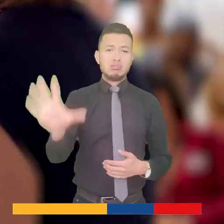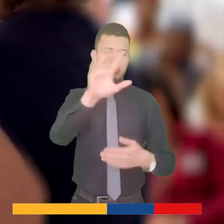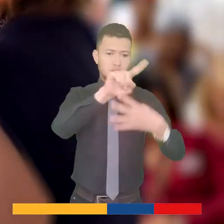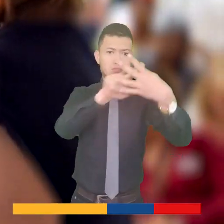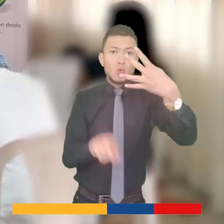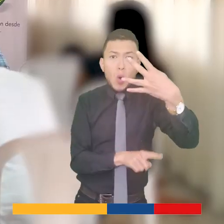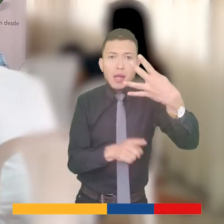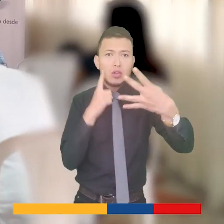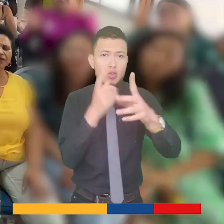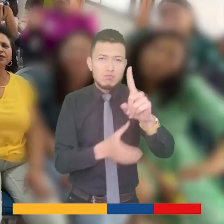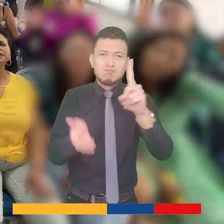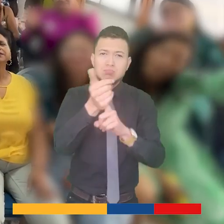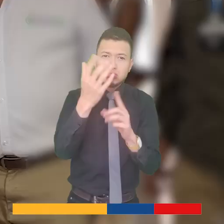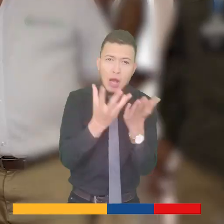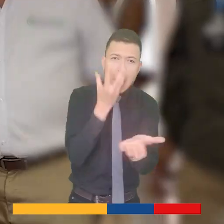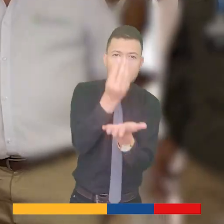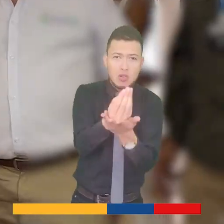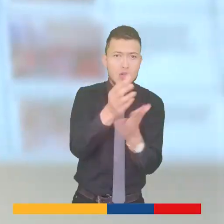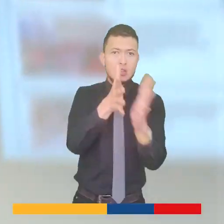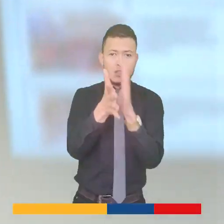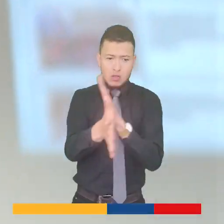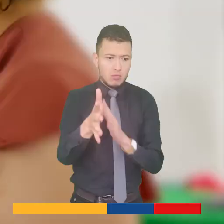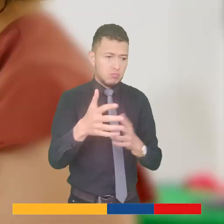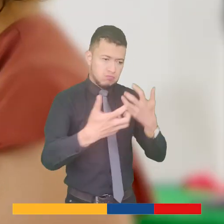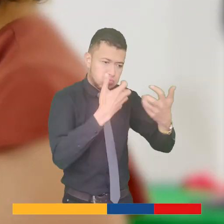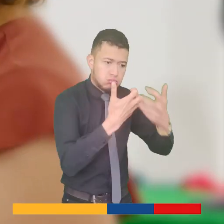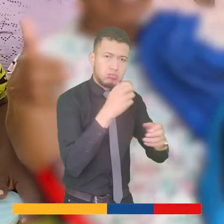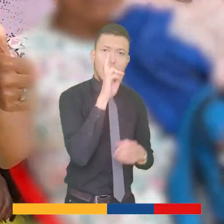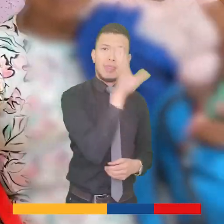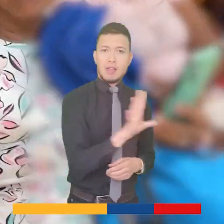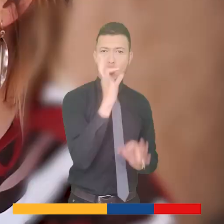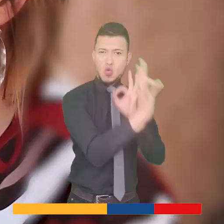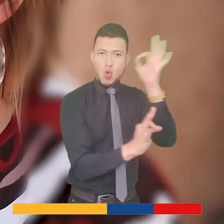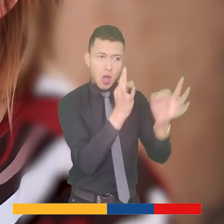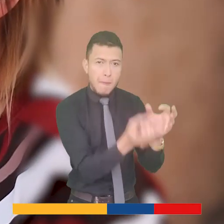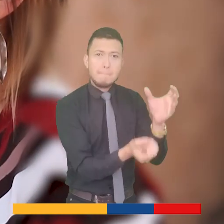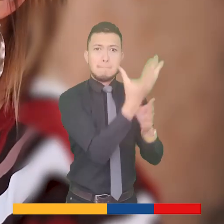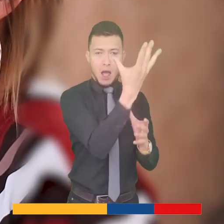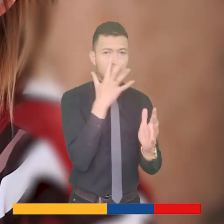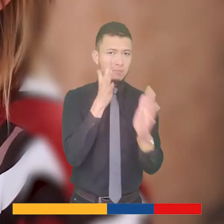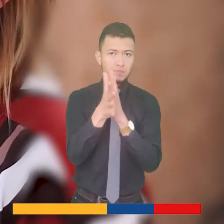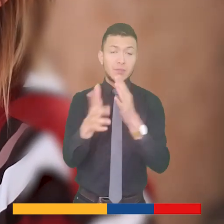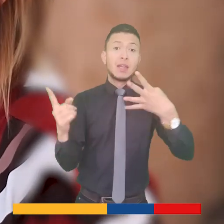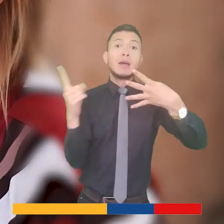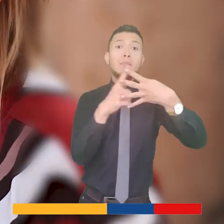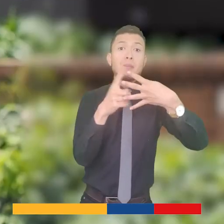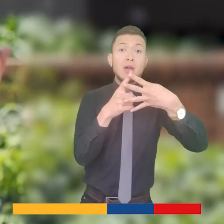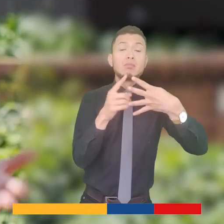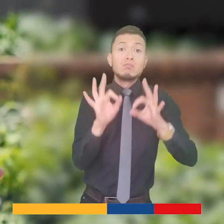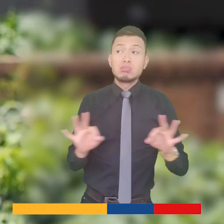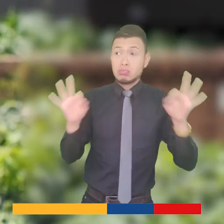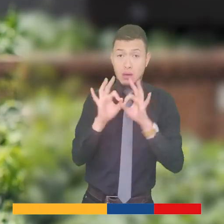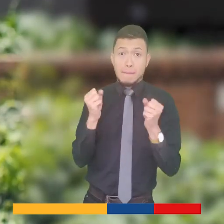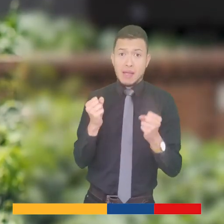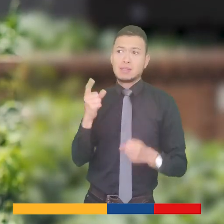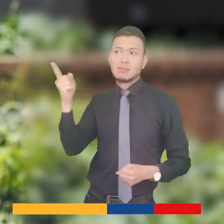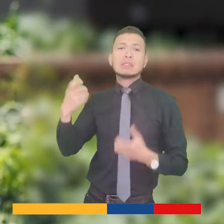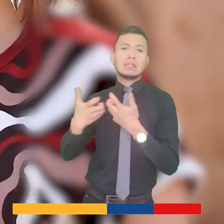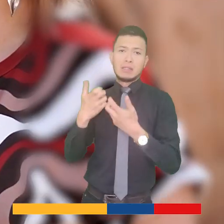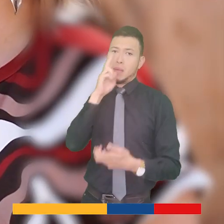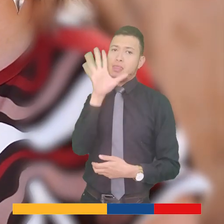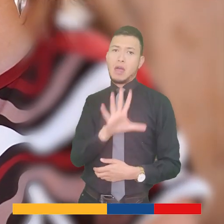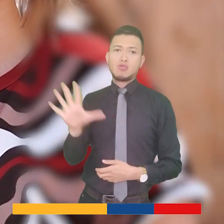contarle al país los cuatro resultados principales que tenemos para la construcción del Sistema Nacional de Cuidados. El primero y el más